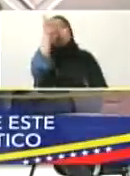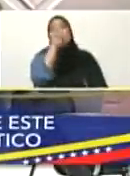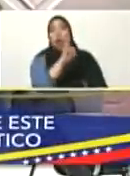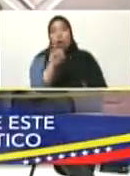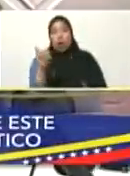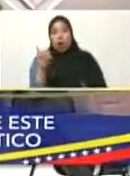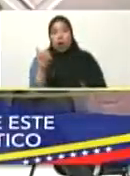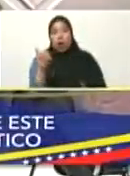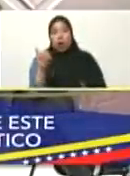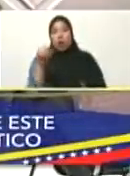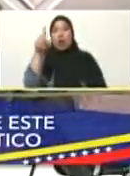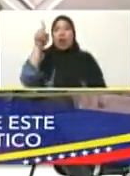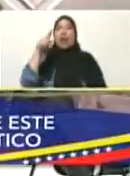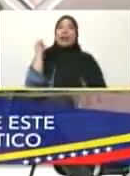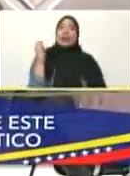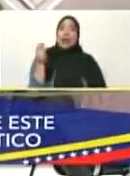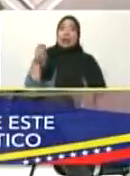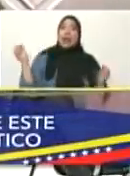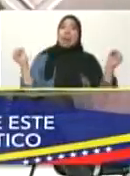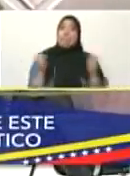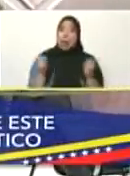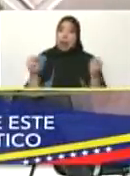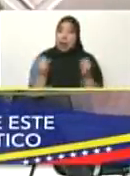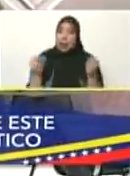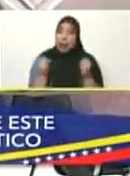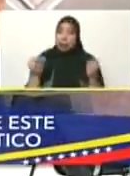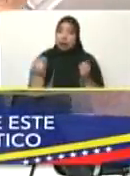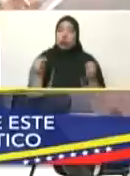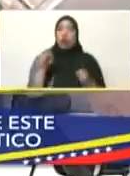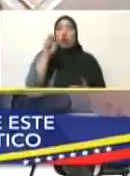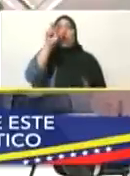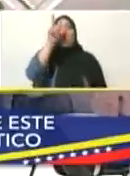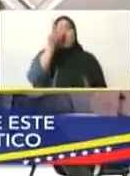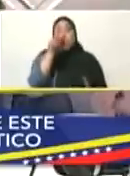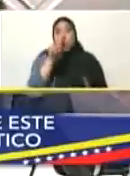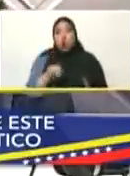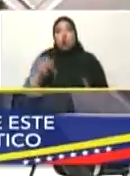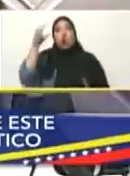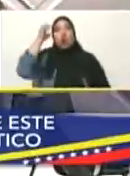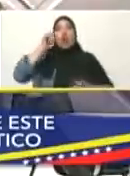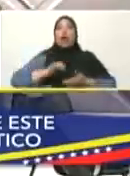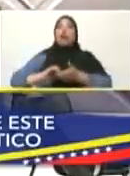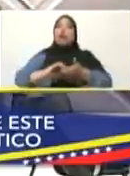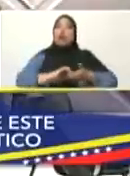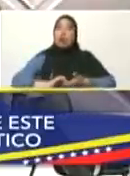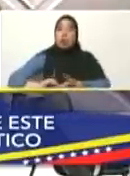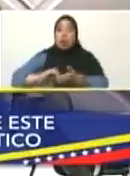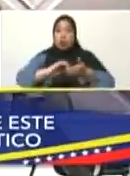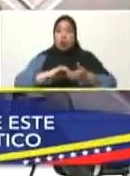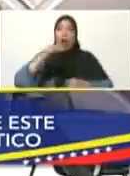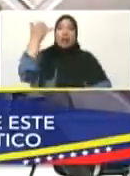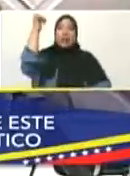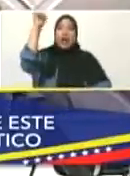allá en Táchira, Mérida, todos los días, Trujillo, Lara, Yaracuy,